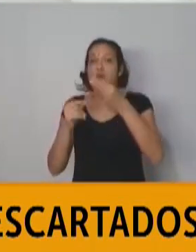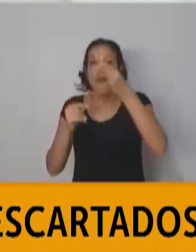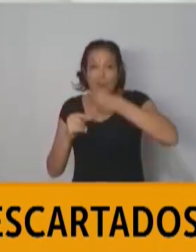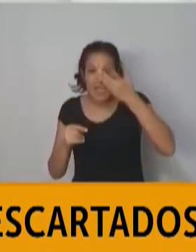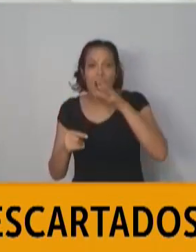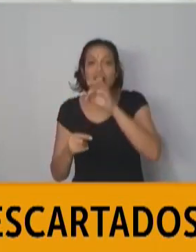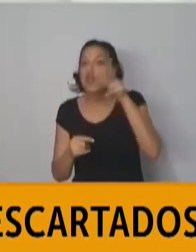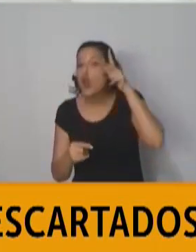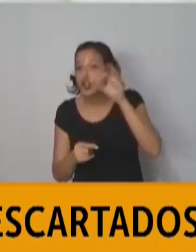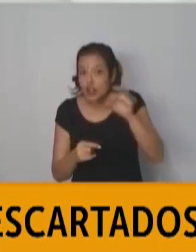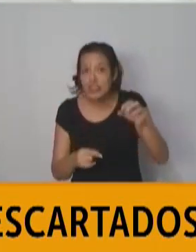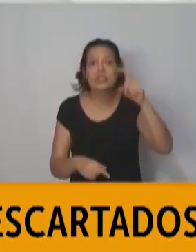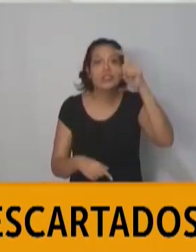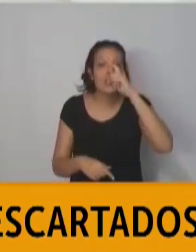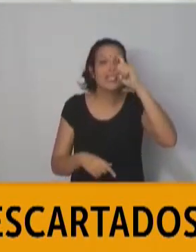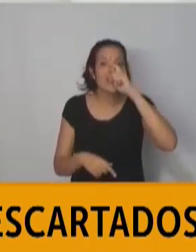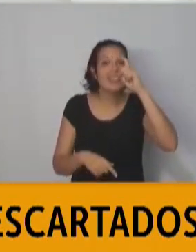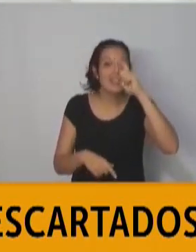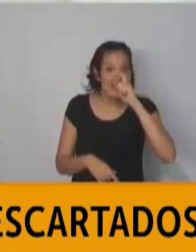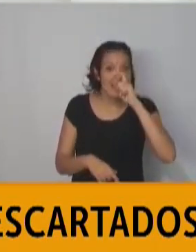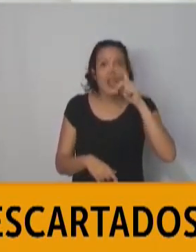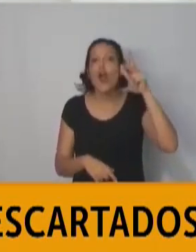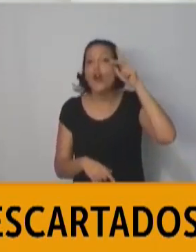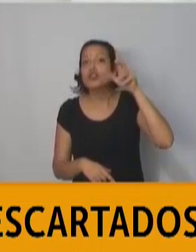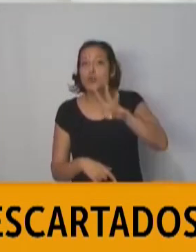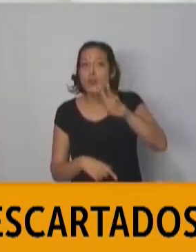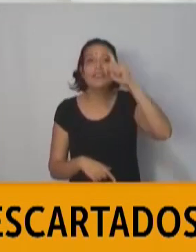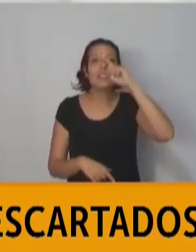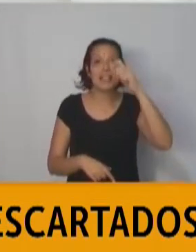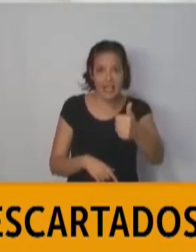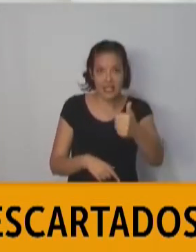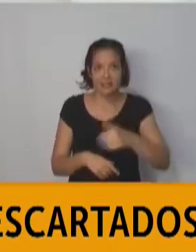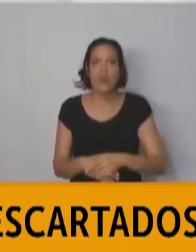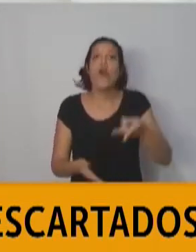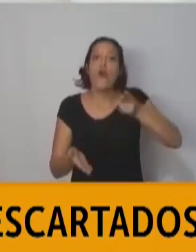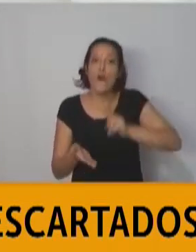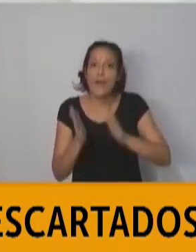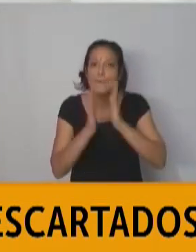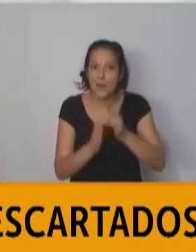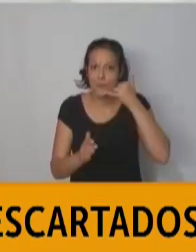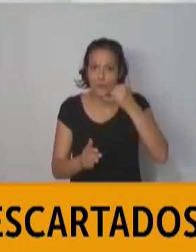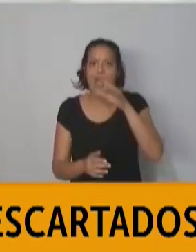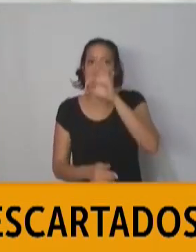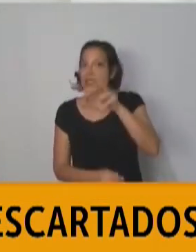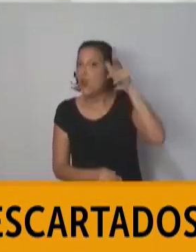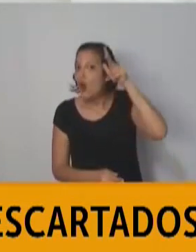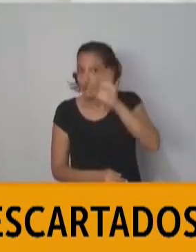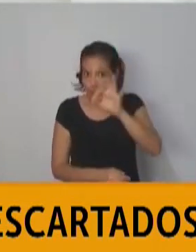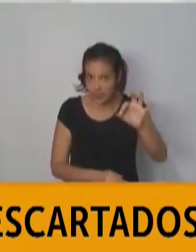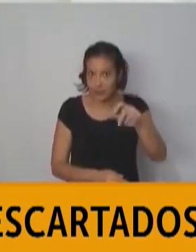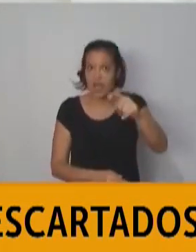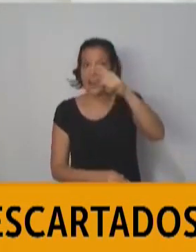0800-777-8476. Lo repito, por favor, 0800